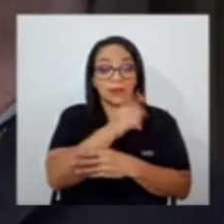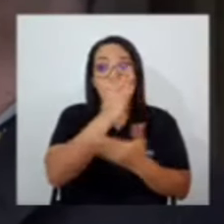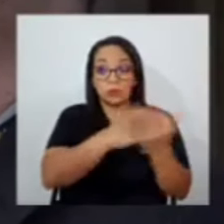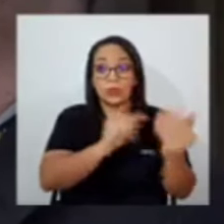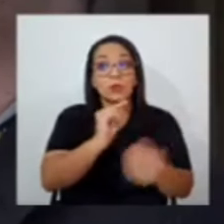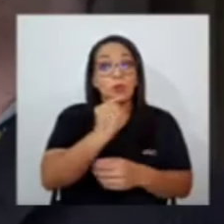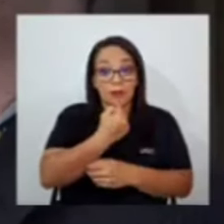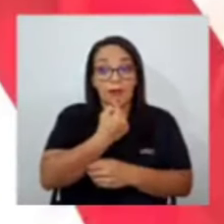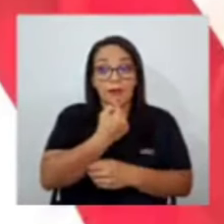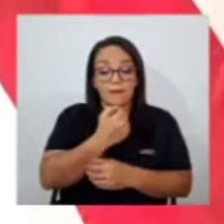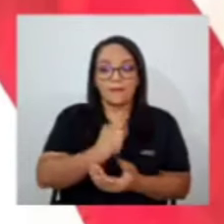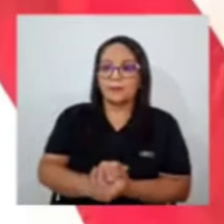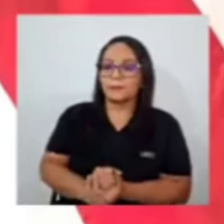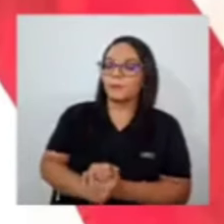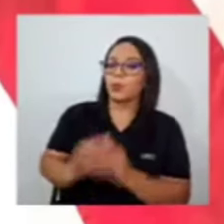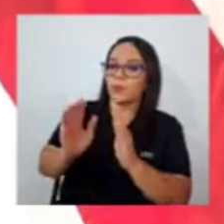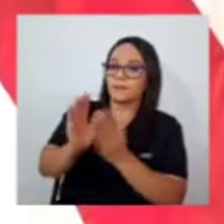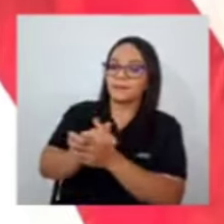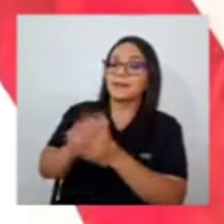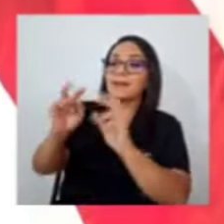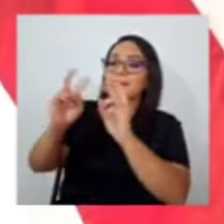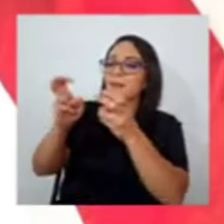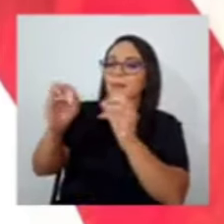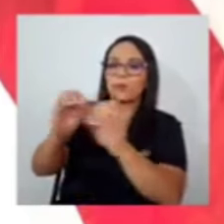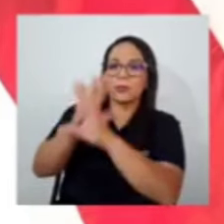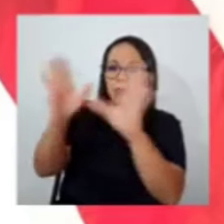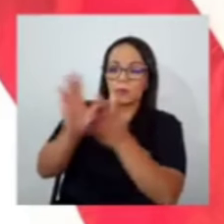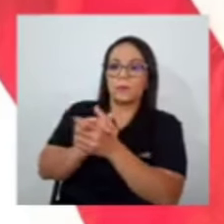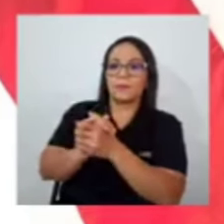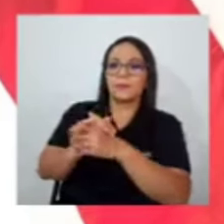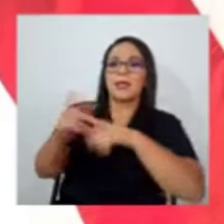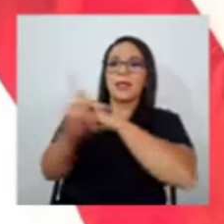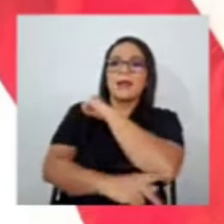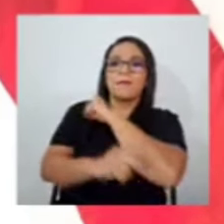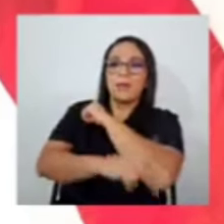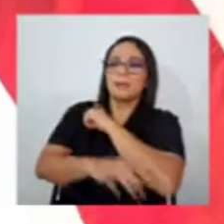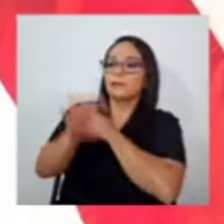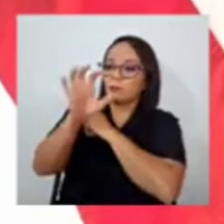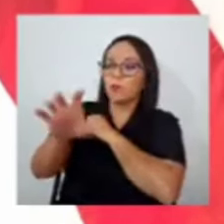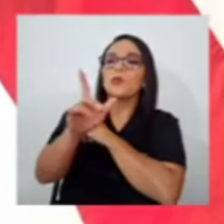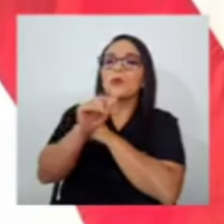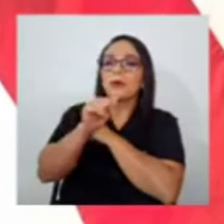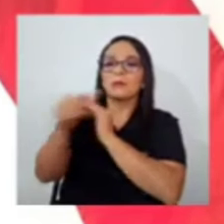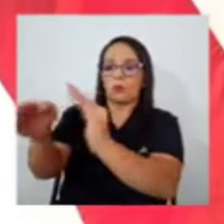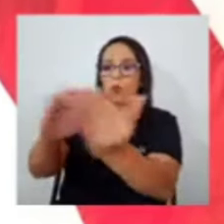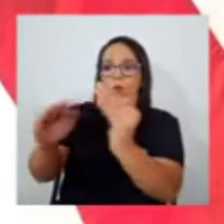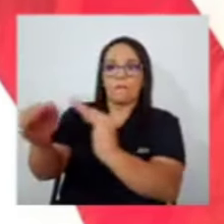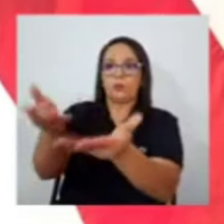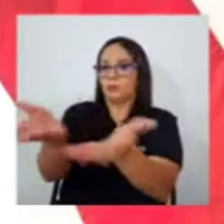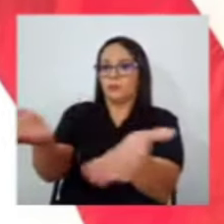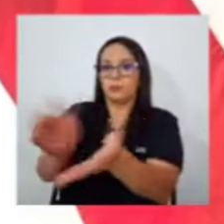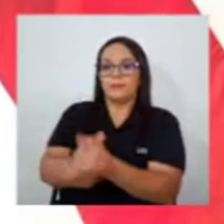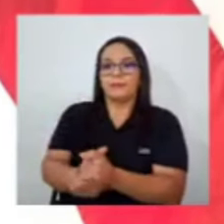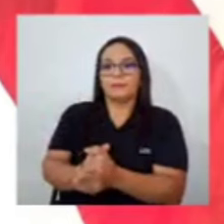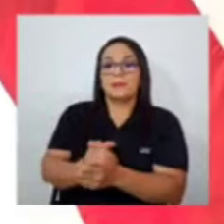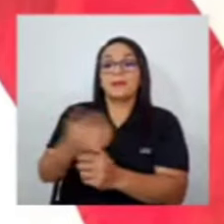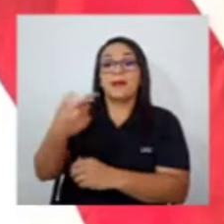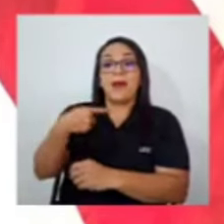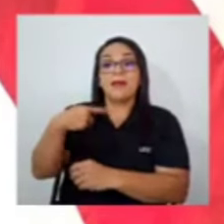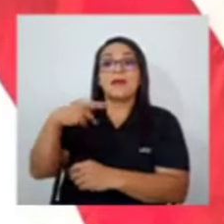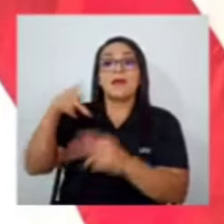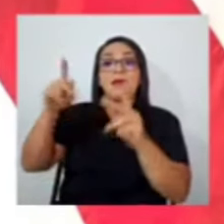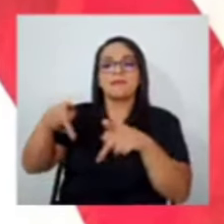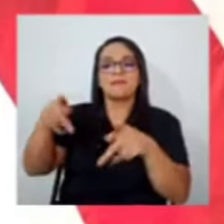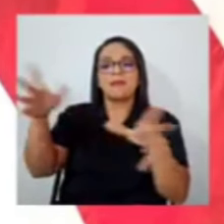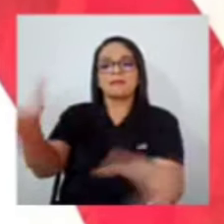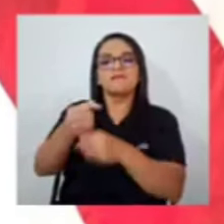el tema es muy claro el país le pertenece al pueblo ha habido gente que ha usurpado esa propiedad